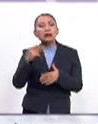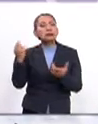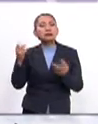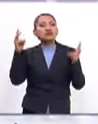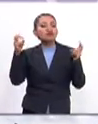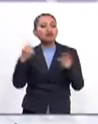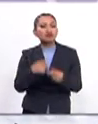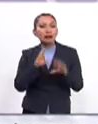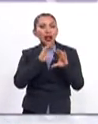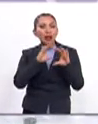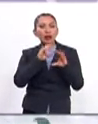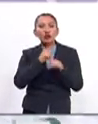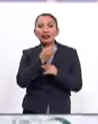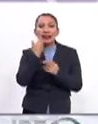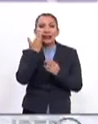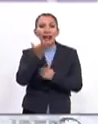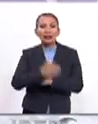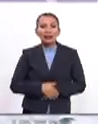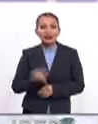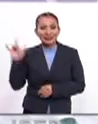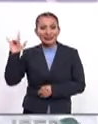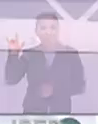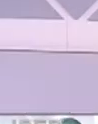esto que se titula Donde Quieras.